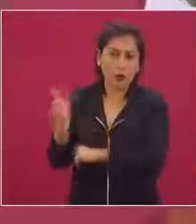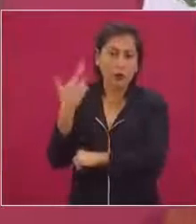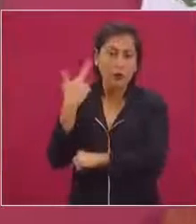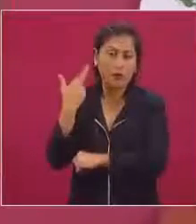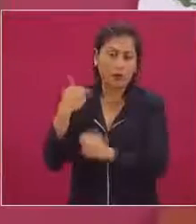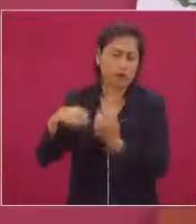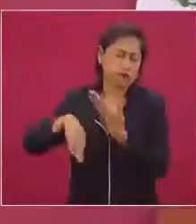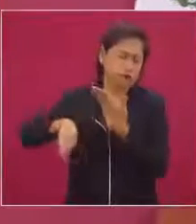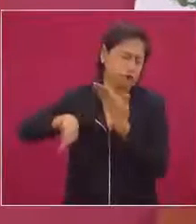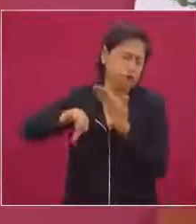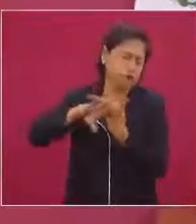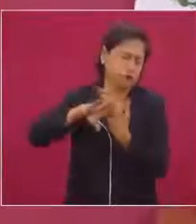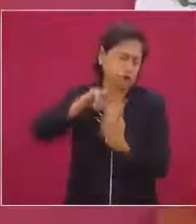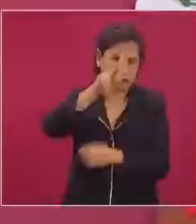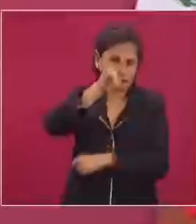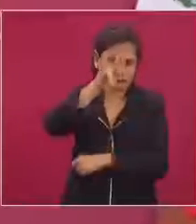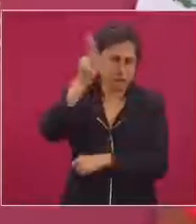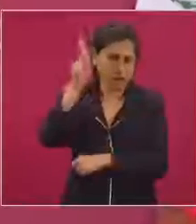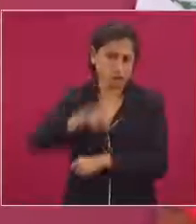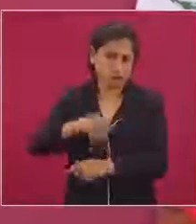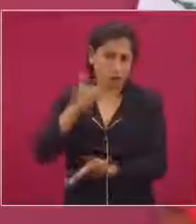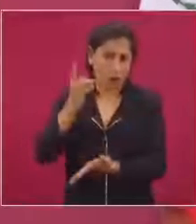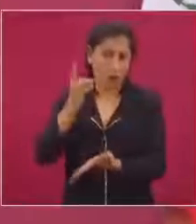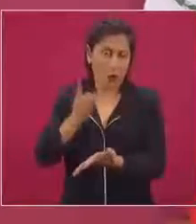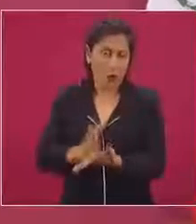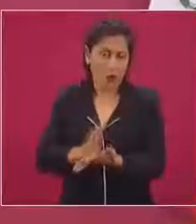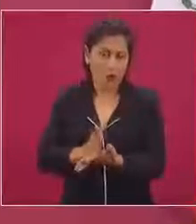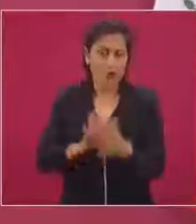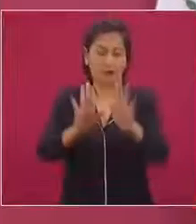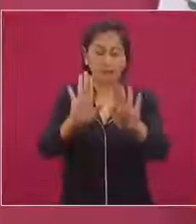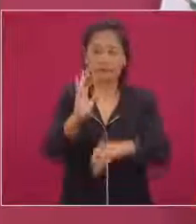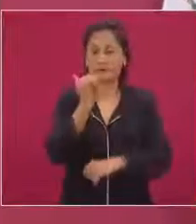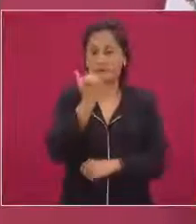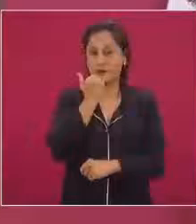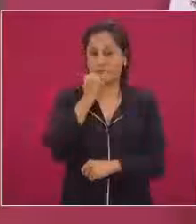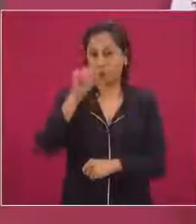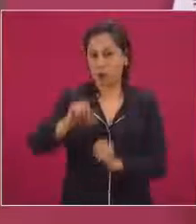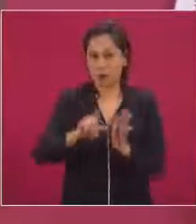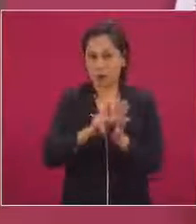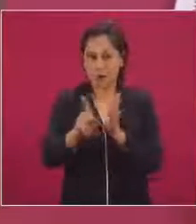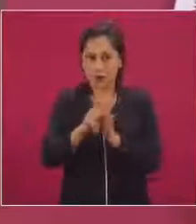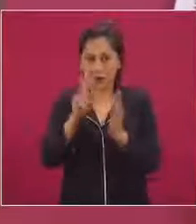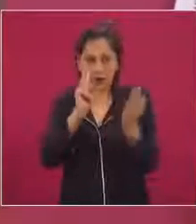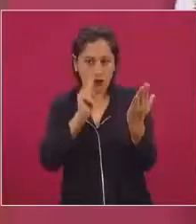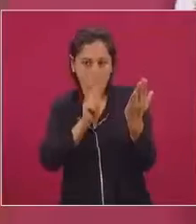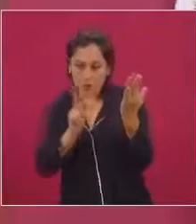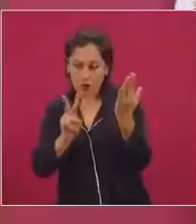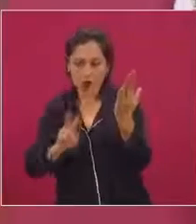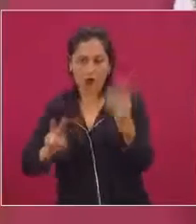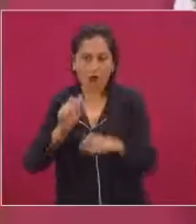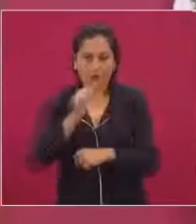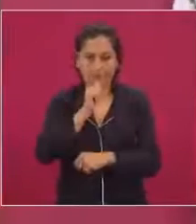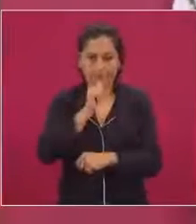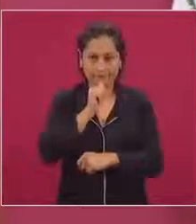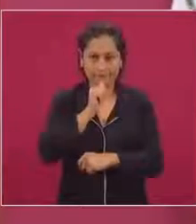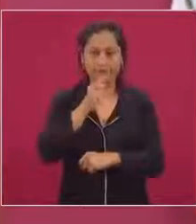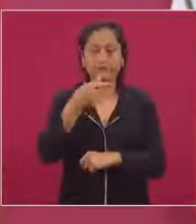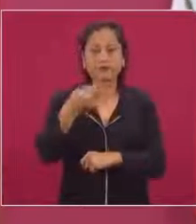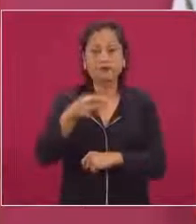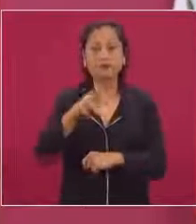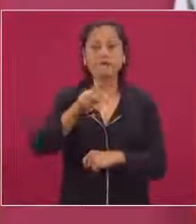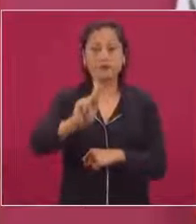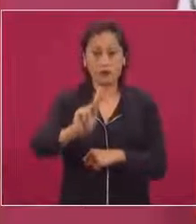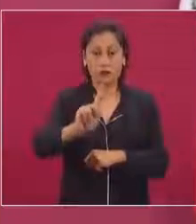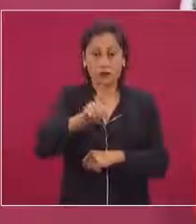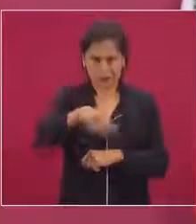Hoy he visto los periódicos, además no podría hacerlo. Pero si hoy